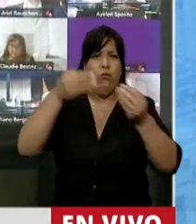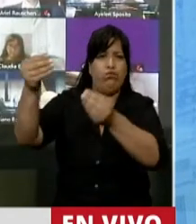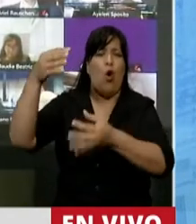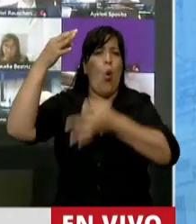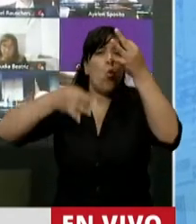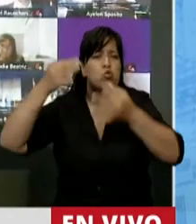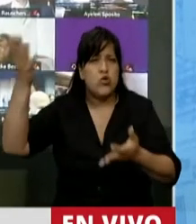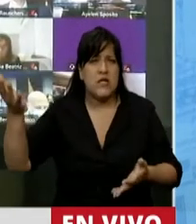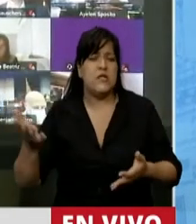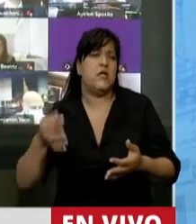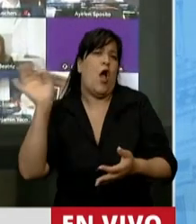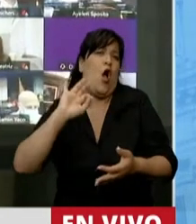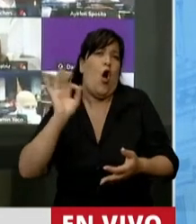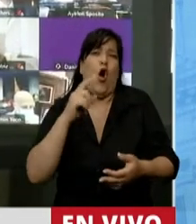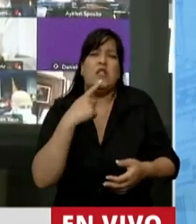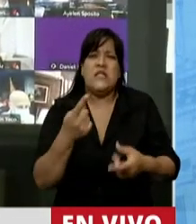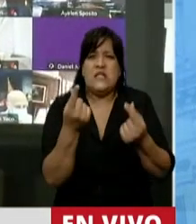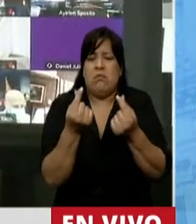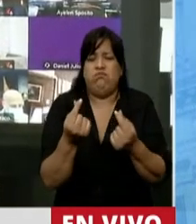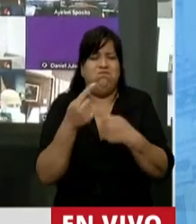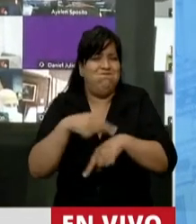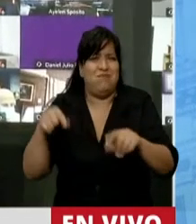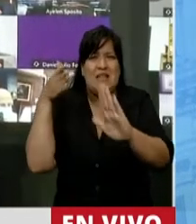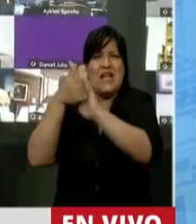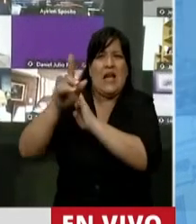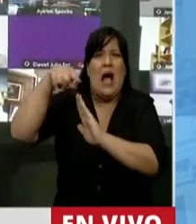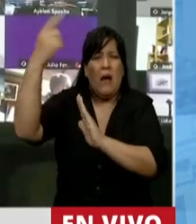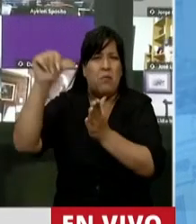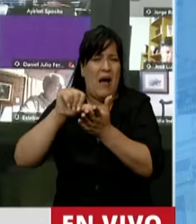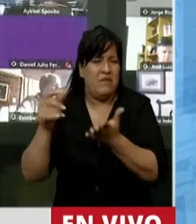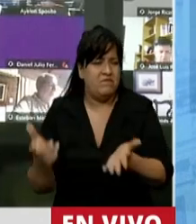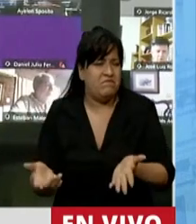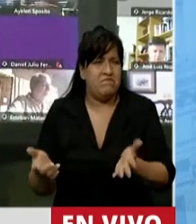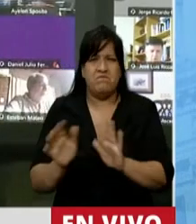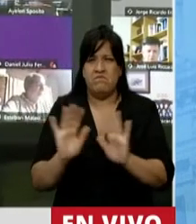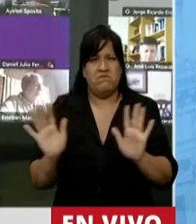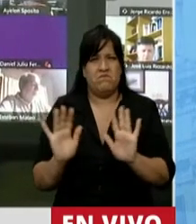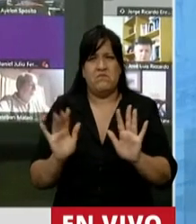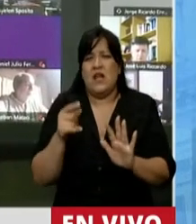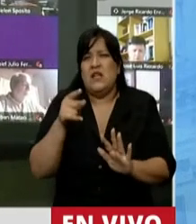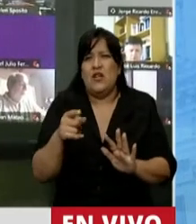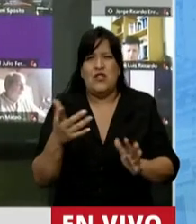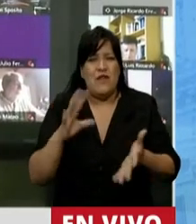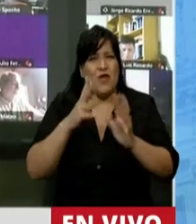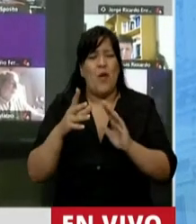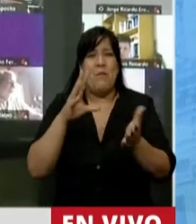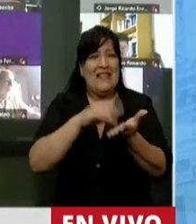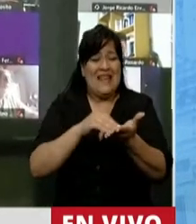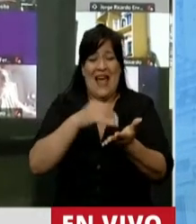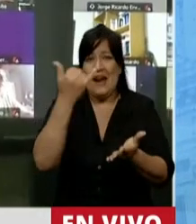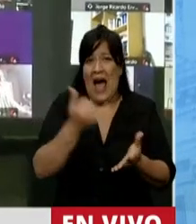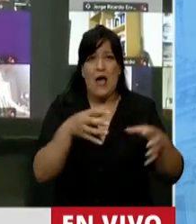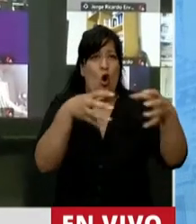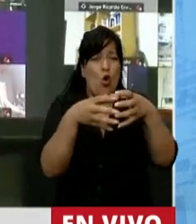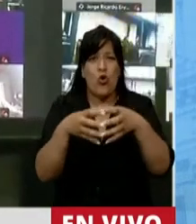los capitales se van tamaño, fervor patriótico. Tienen entonces estos terratinientes o estos